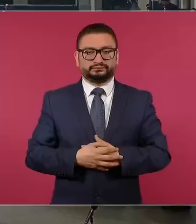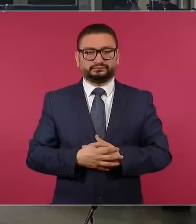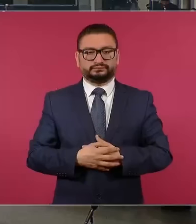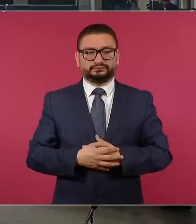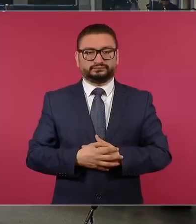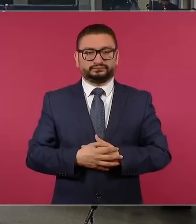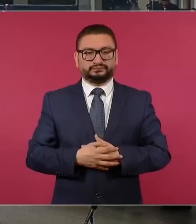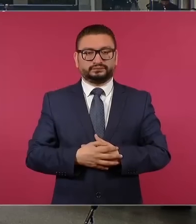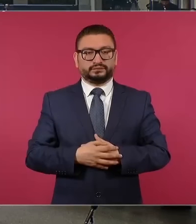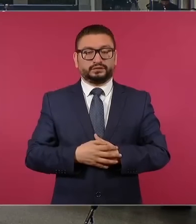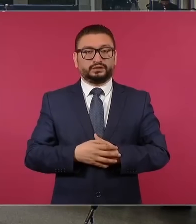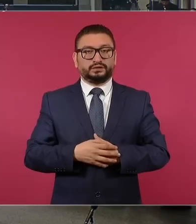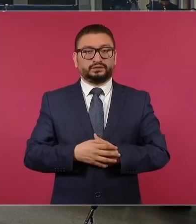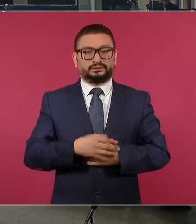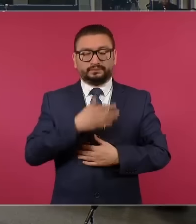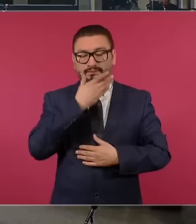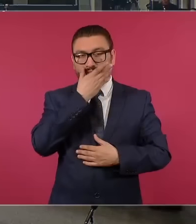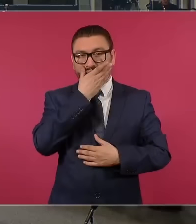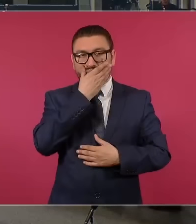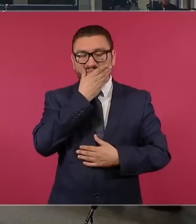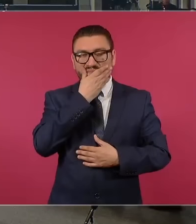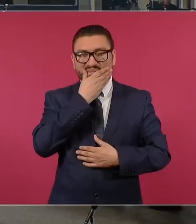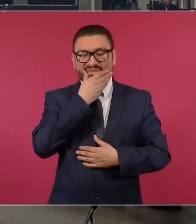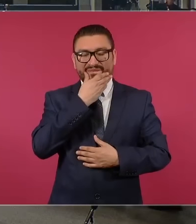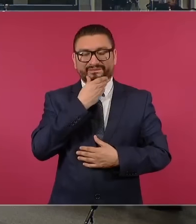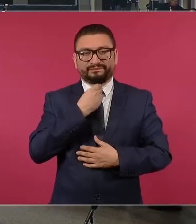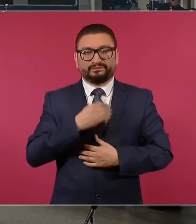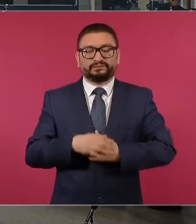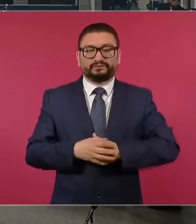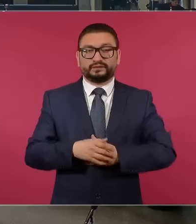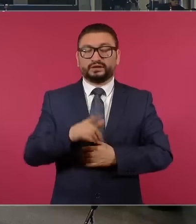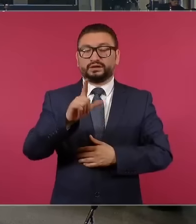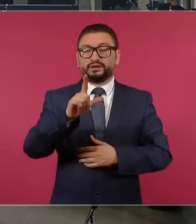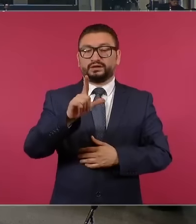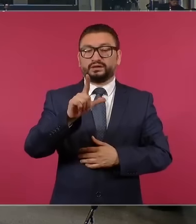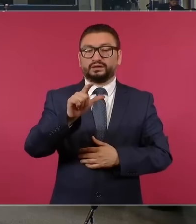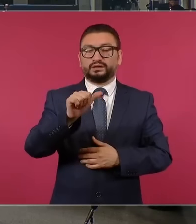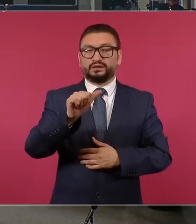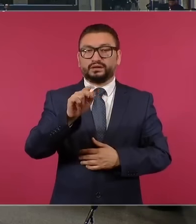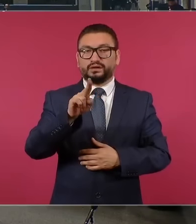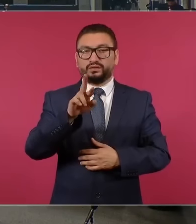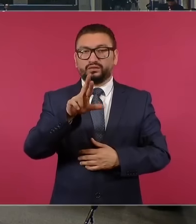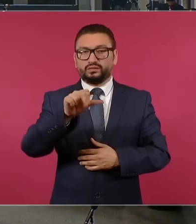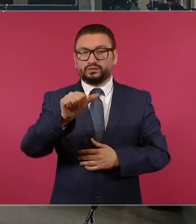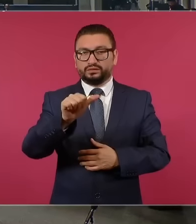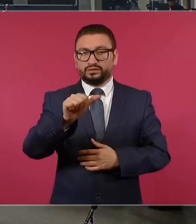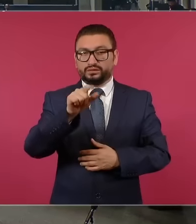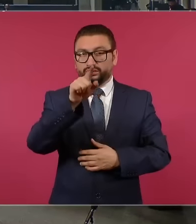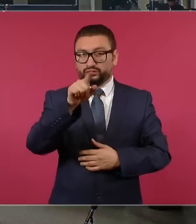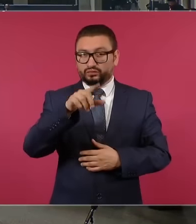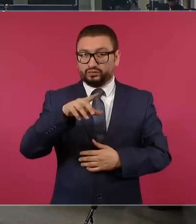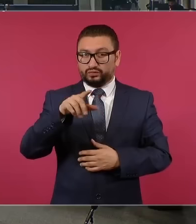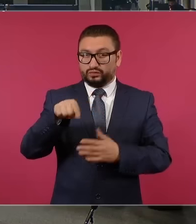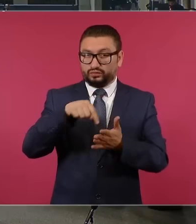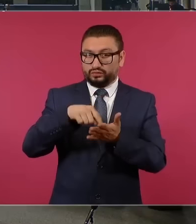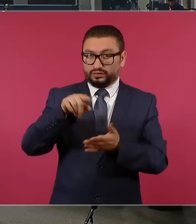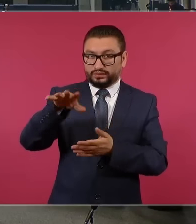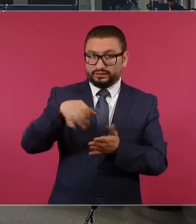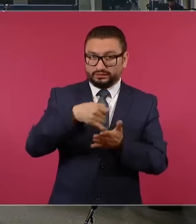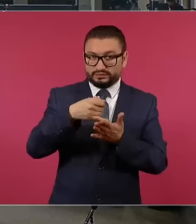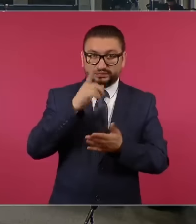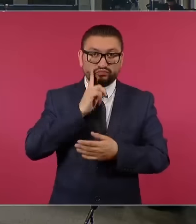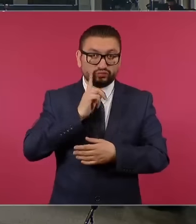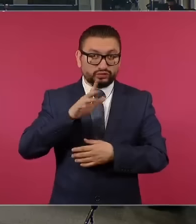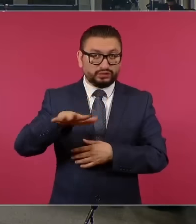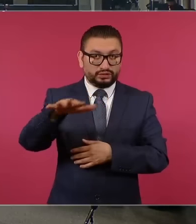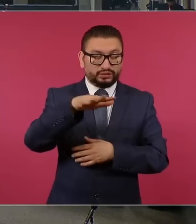Si hablas de… Laura, si hablas de Islas Mujeres, quiere